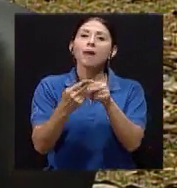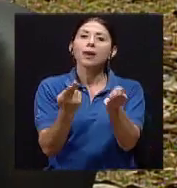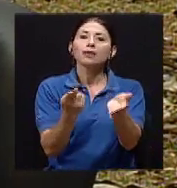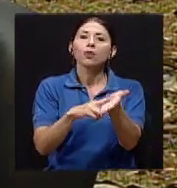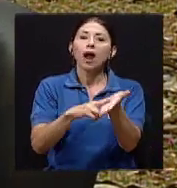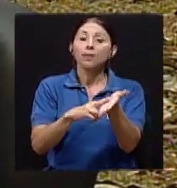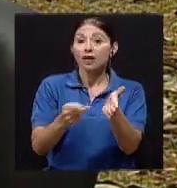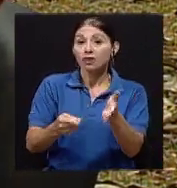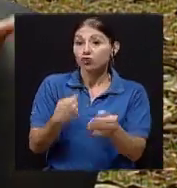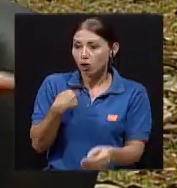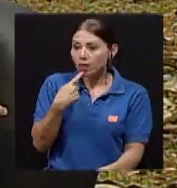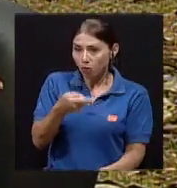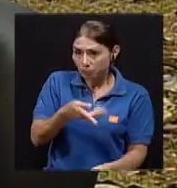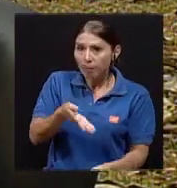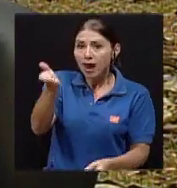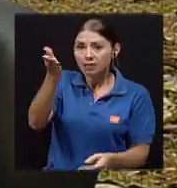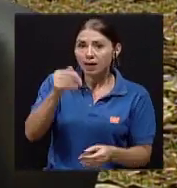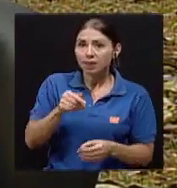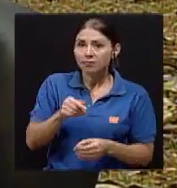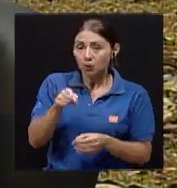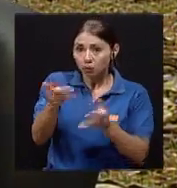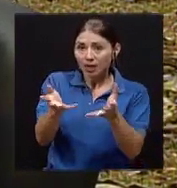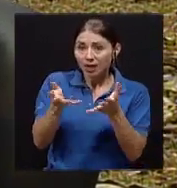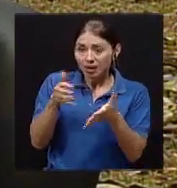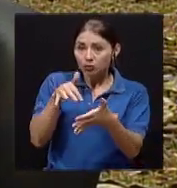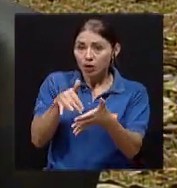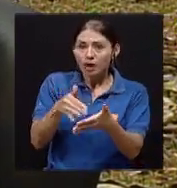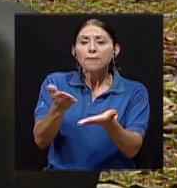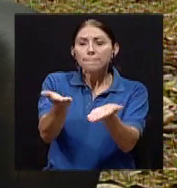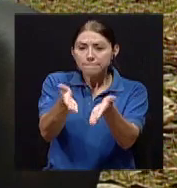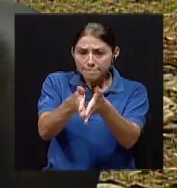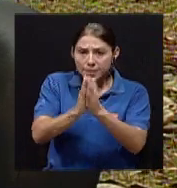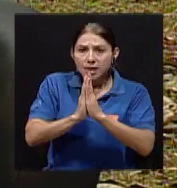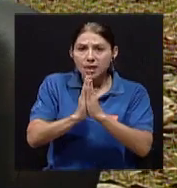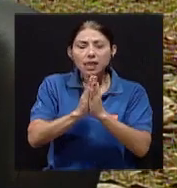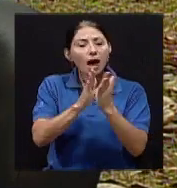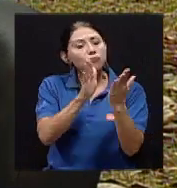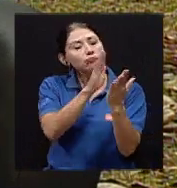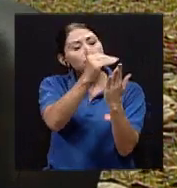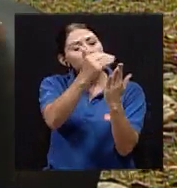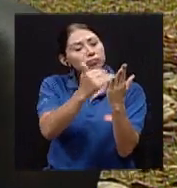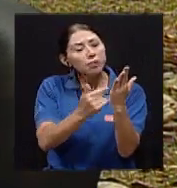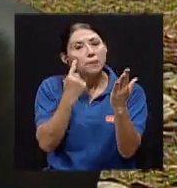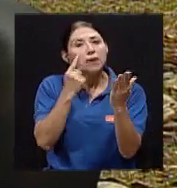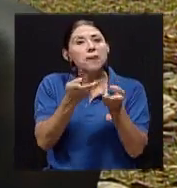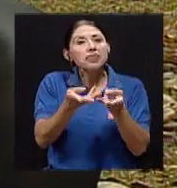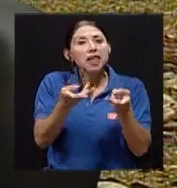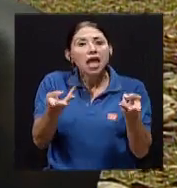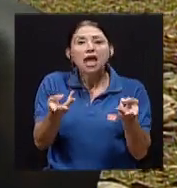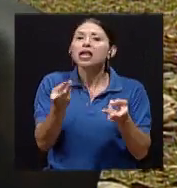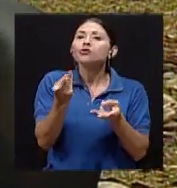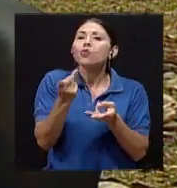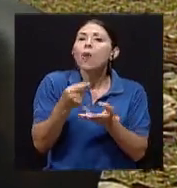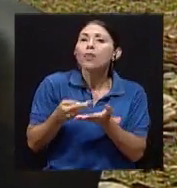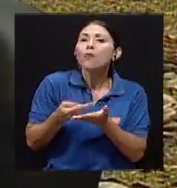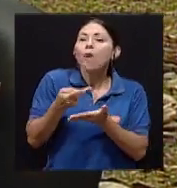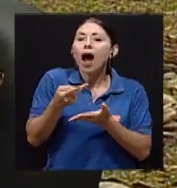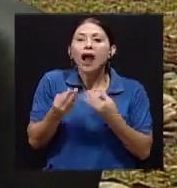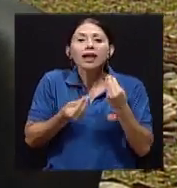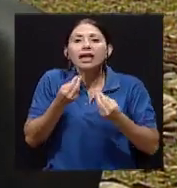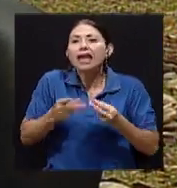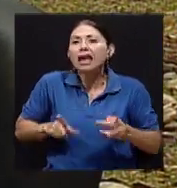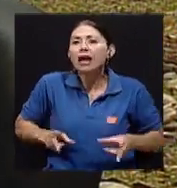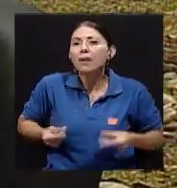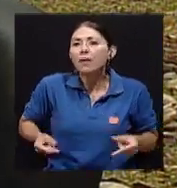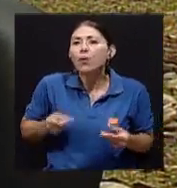lugar donde usted quiere estudiar y pida la lista de materias o los costos o cuánto voy a invertir, eso ya es un paso concreto, ya estoy